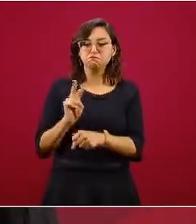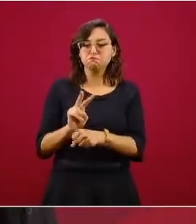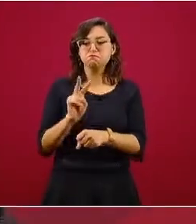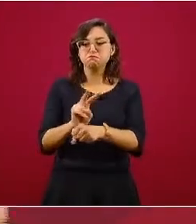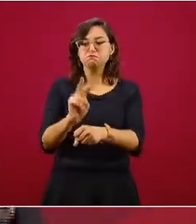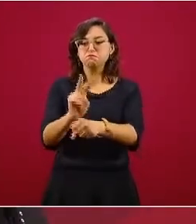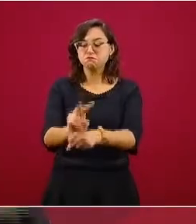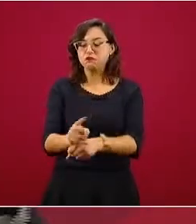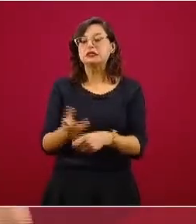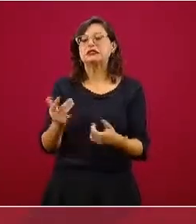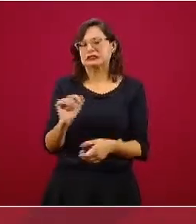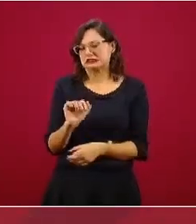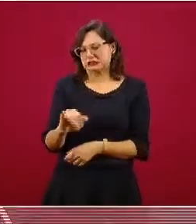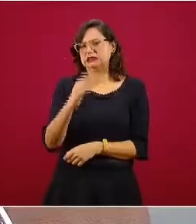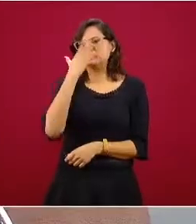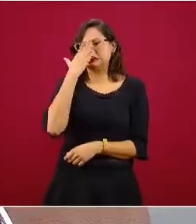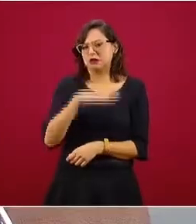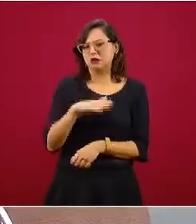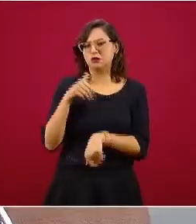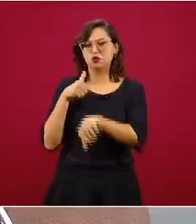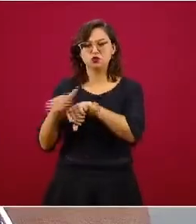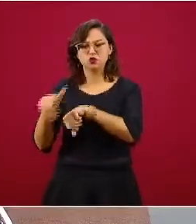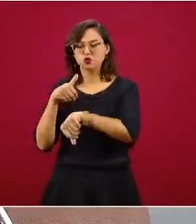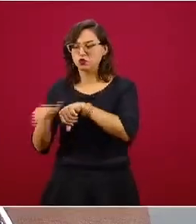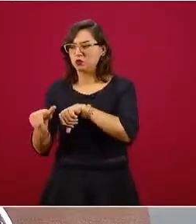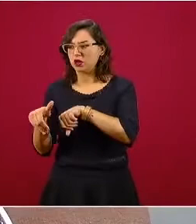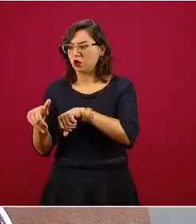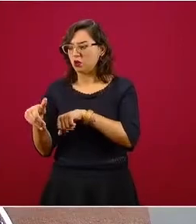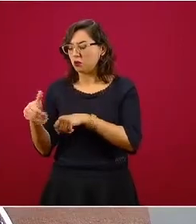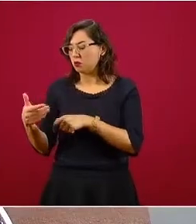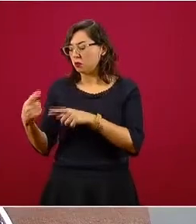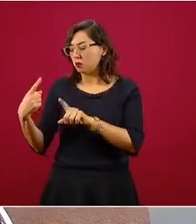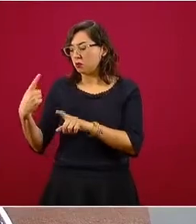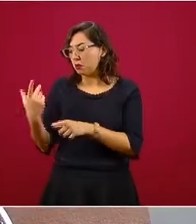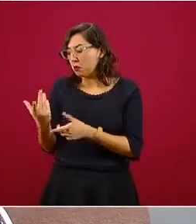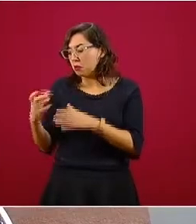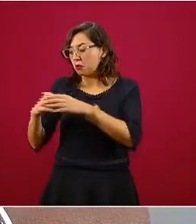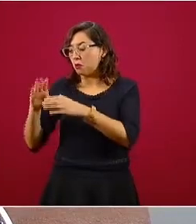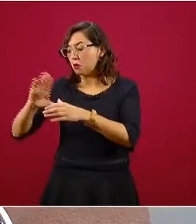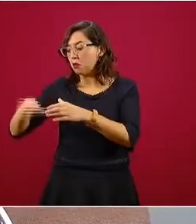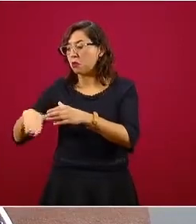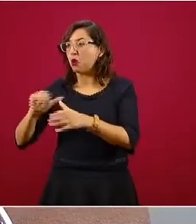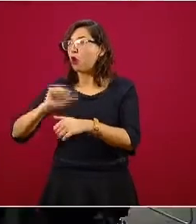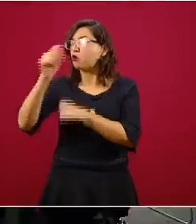de que sabemos que el número por sí mismo no es comparable técnicamente con ningún otro país. Gracias. Gracias.